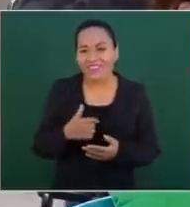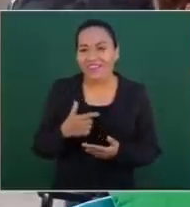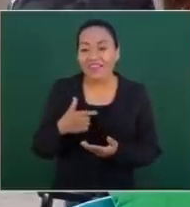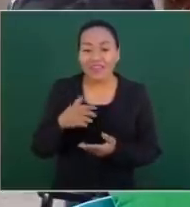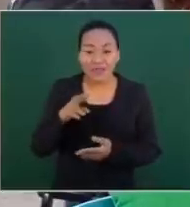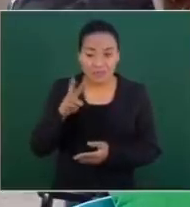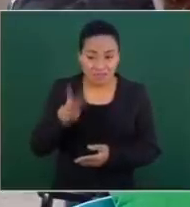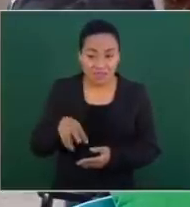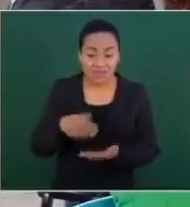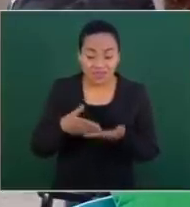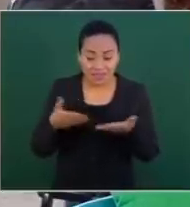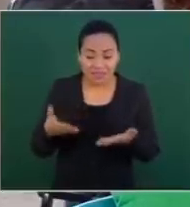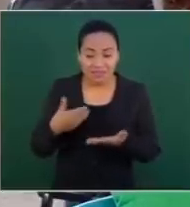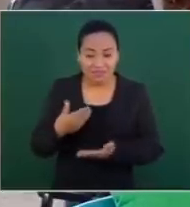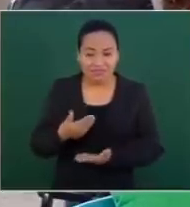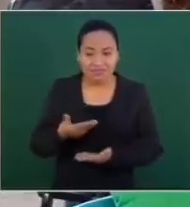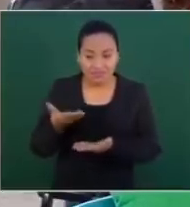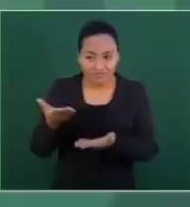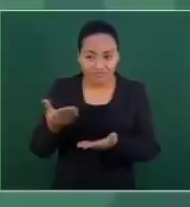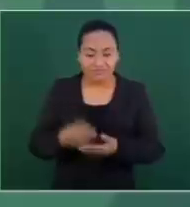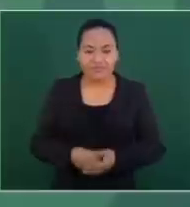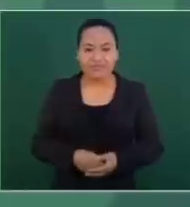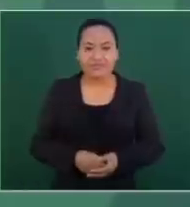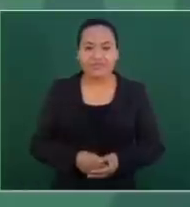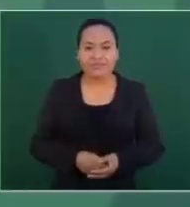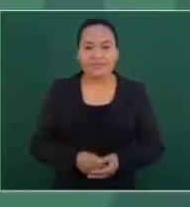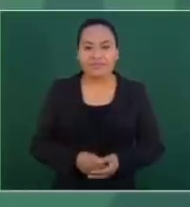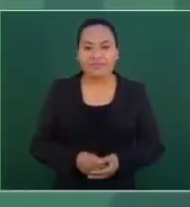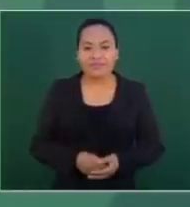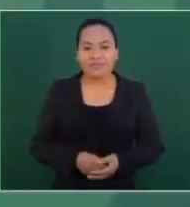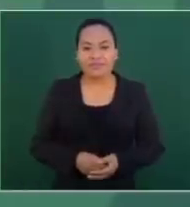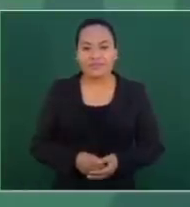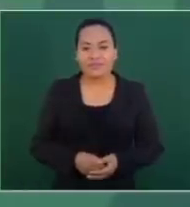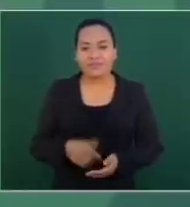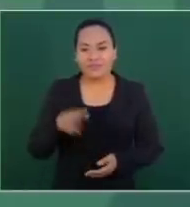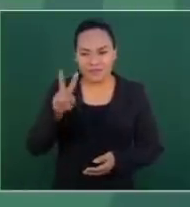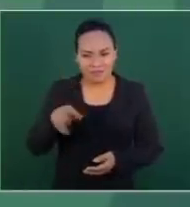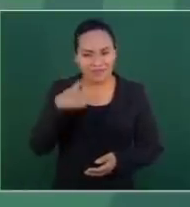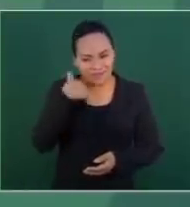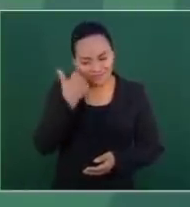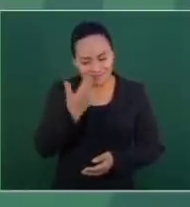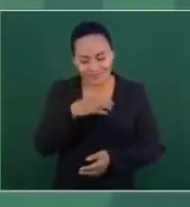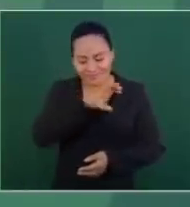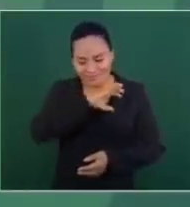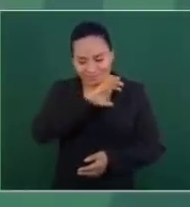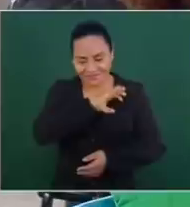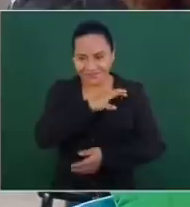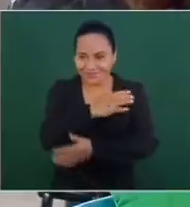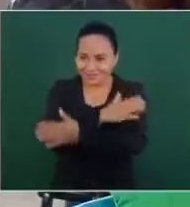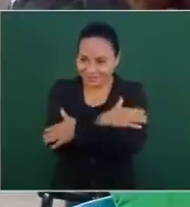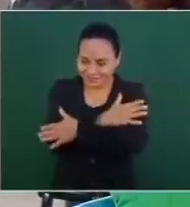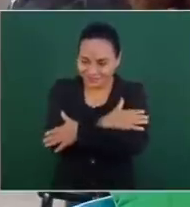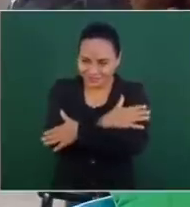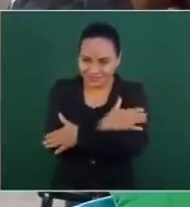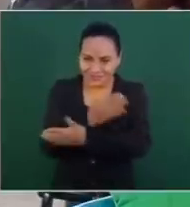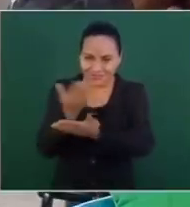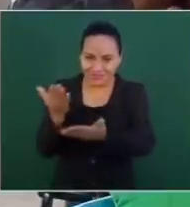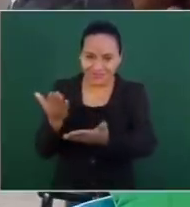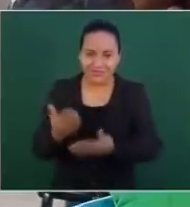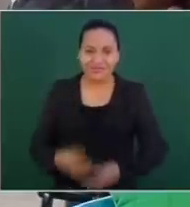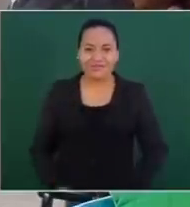me dan ganas de abrazarte, ¿sí?